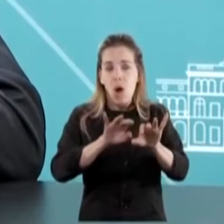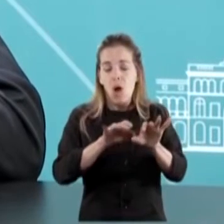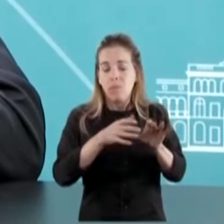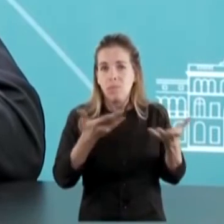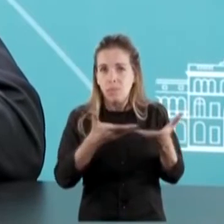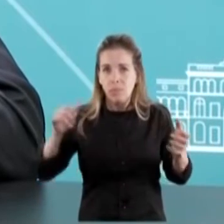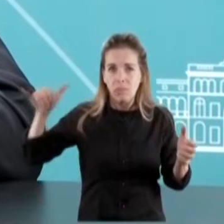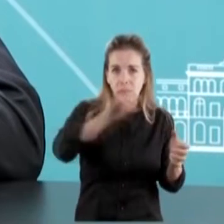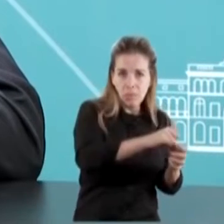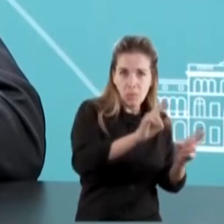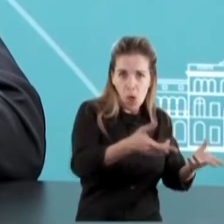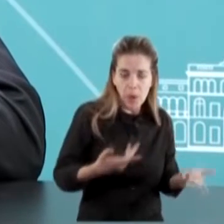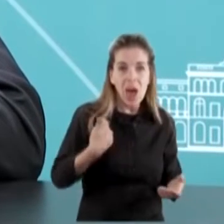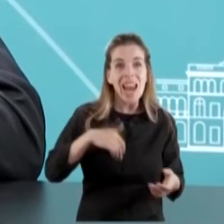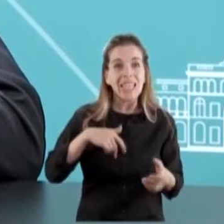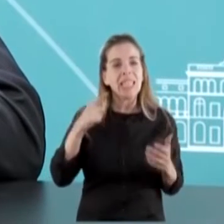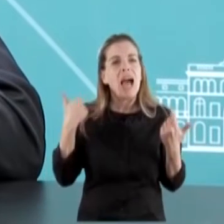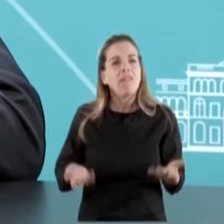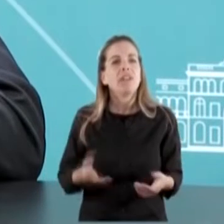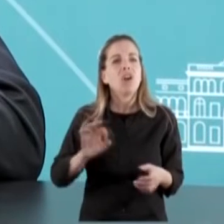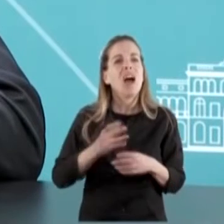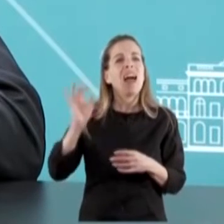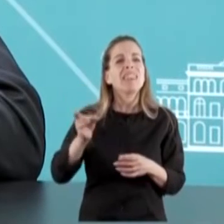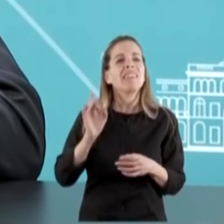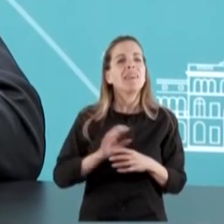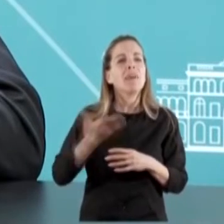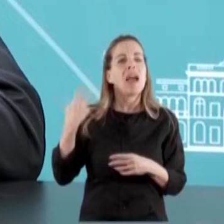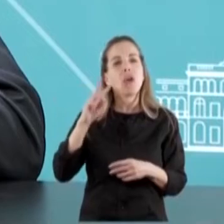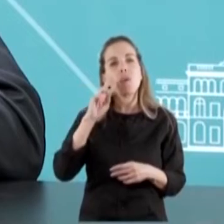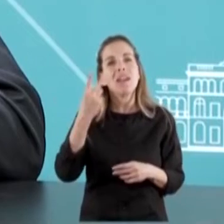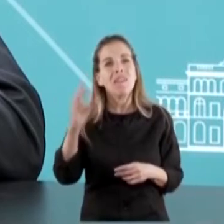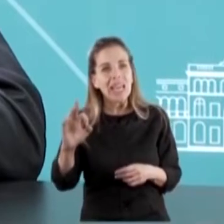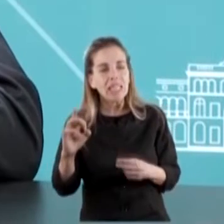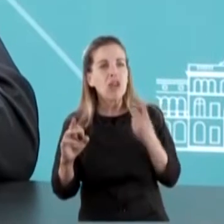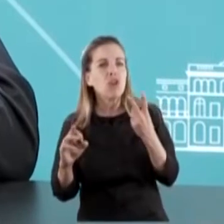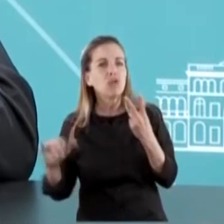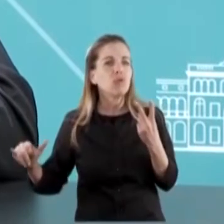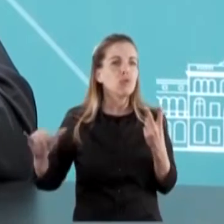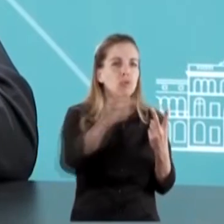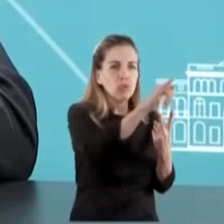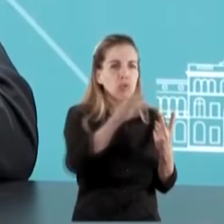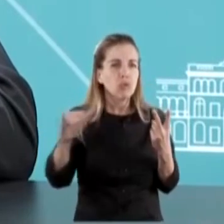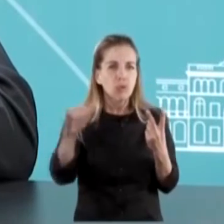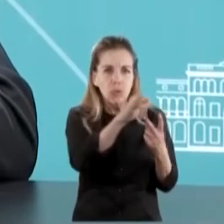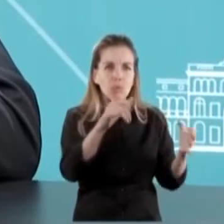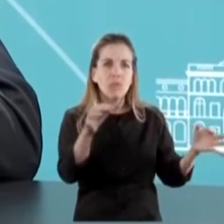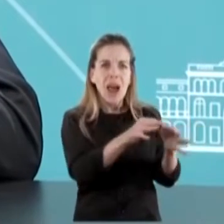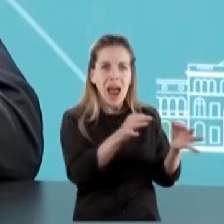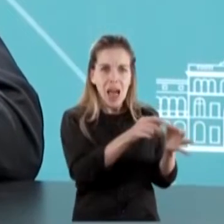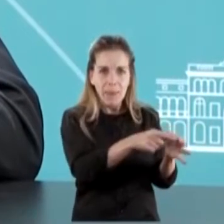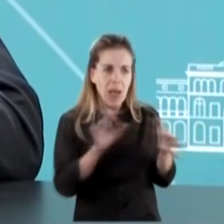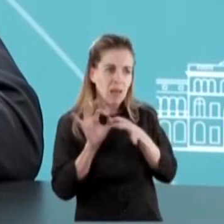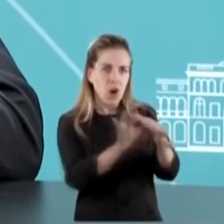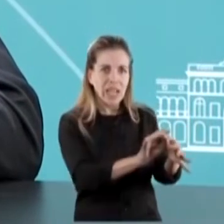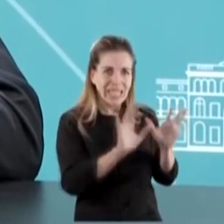humanitarios en diciembre del 2020 para poder acercar conectividad y